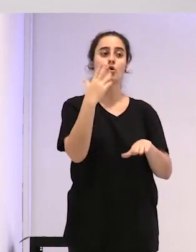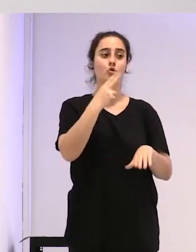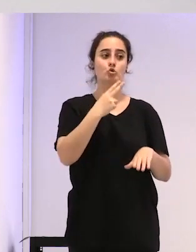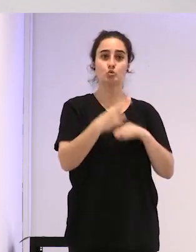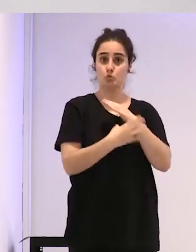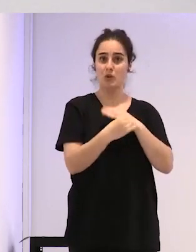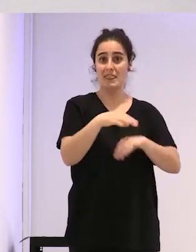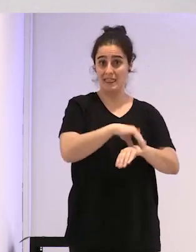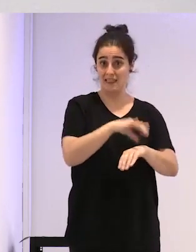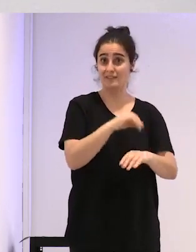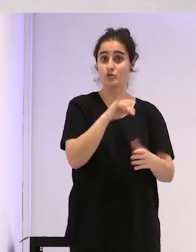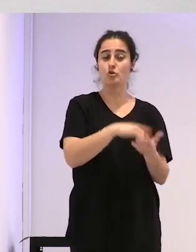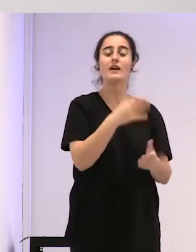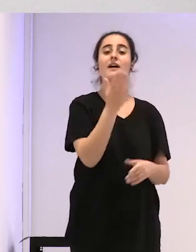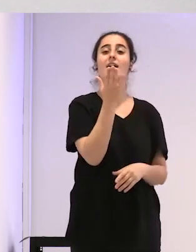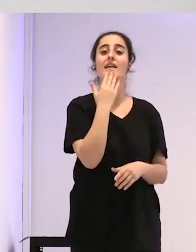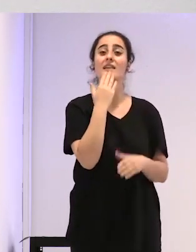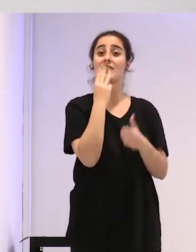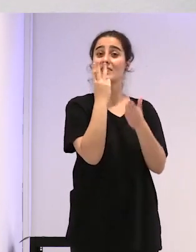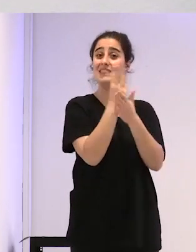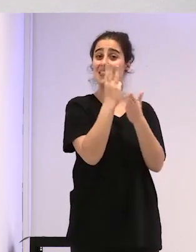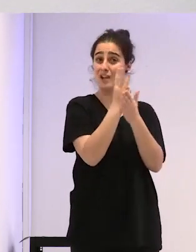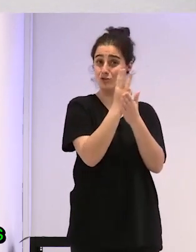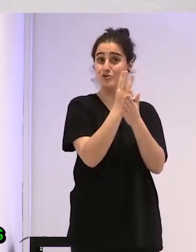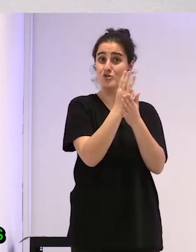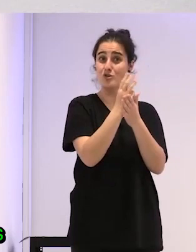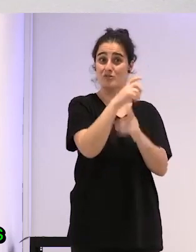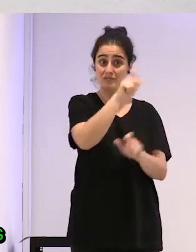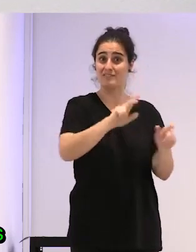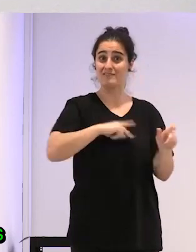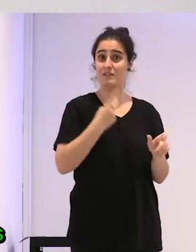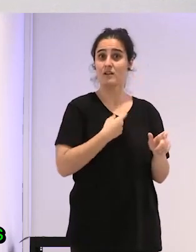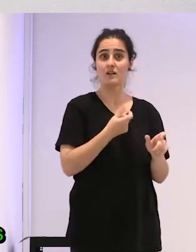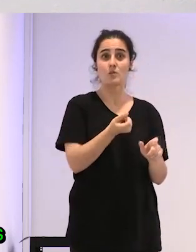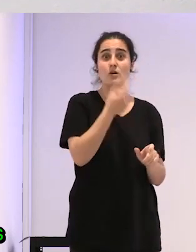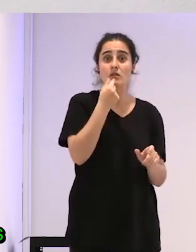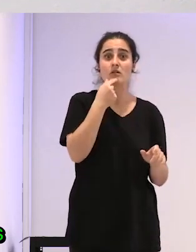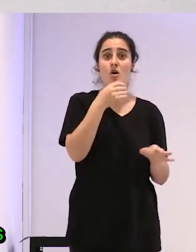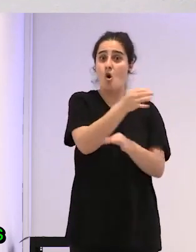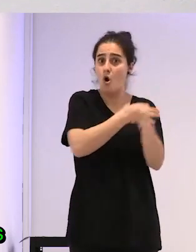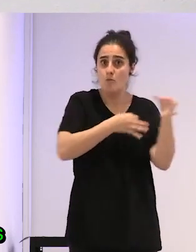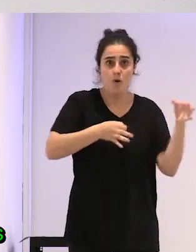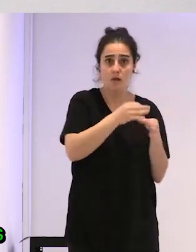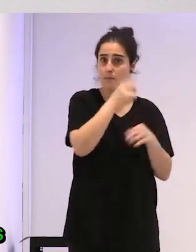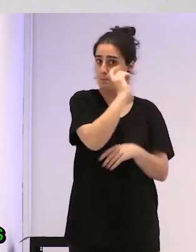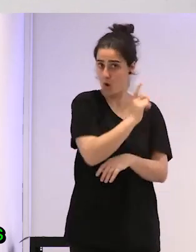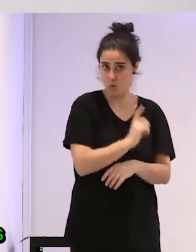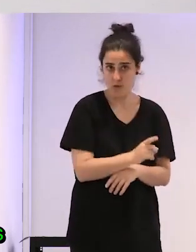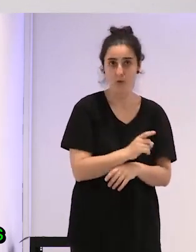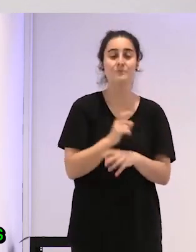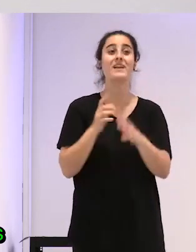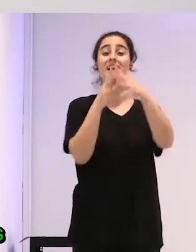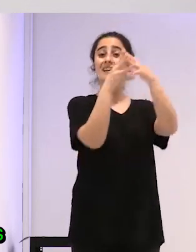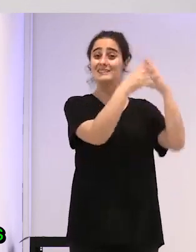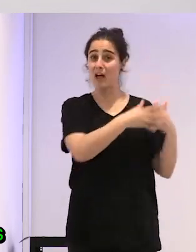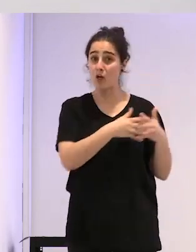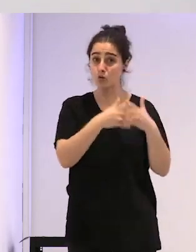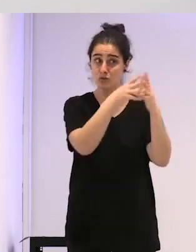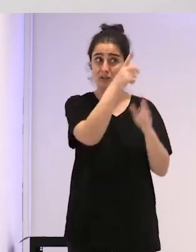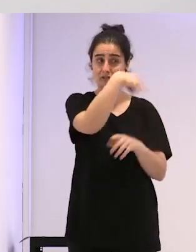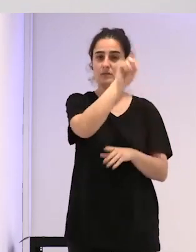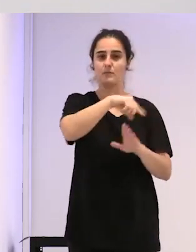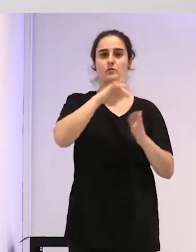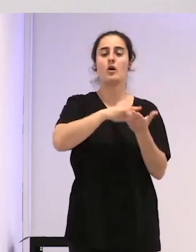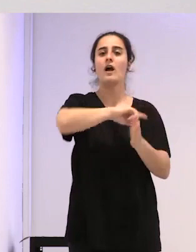tratamientos hormonales en menores de 18 años, que en Estados Unidos, no sé cuántos estados, también han hecho leyes